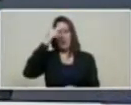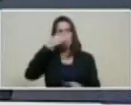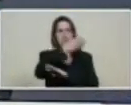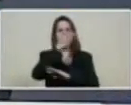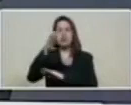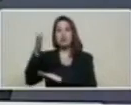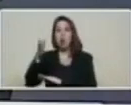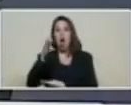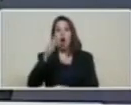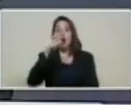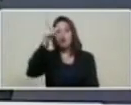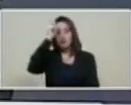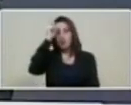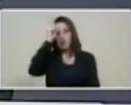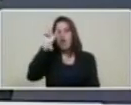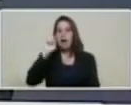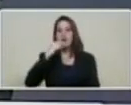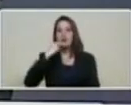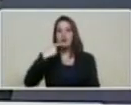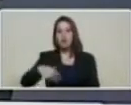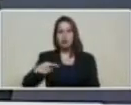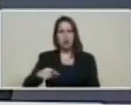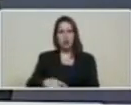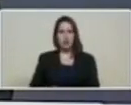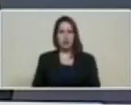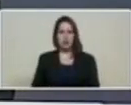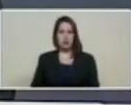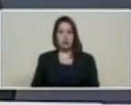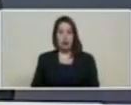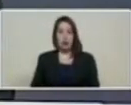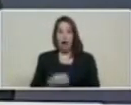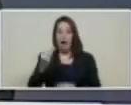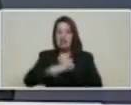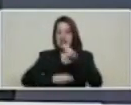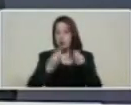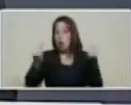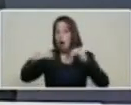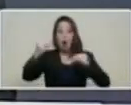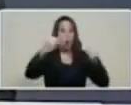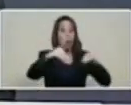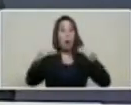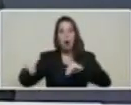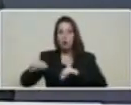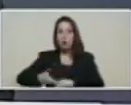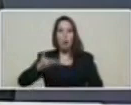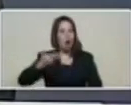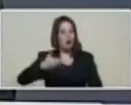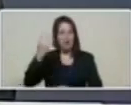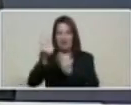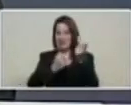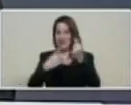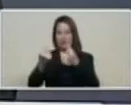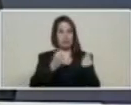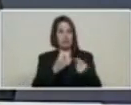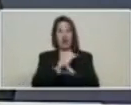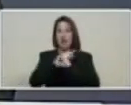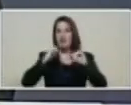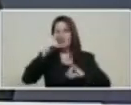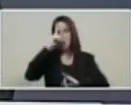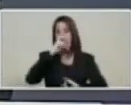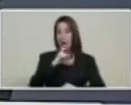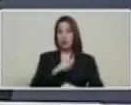Rusia, llegando a acuerdos económicos, acuerdos financieros, muy importantes en el desarrollo de fin de año